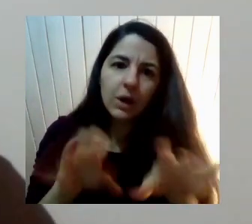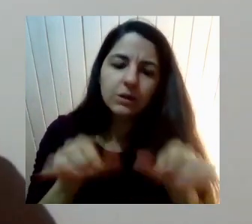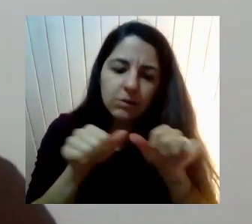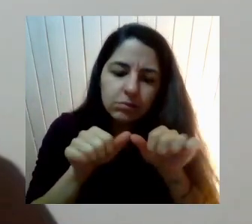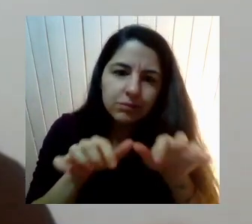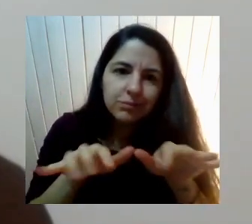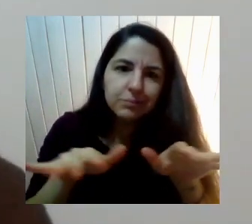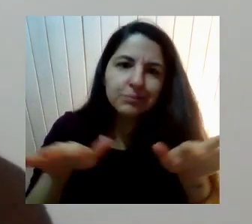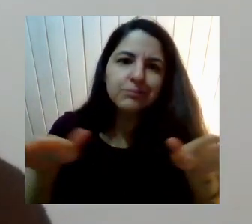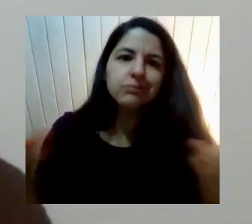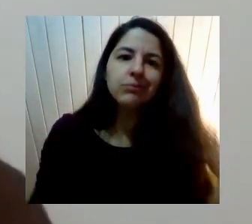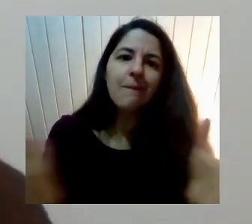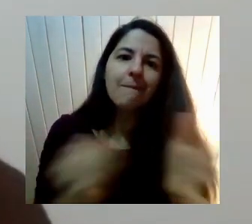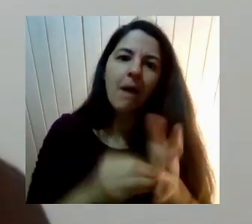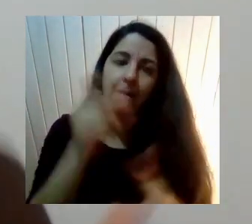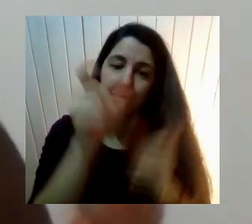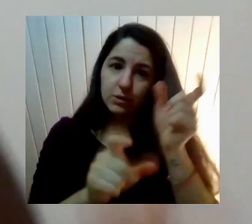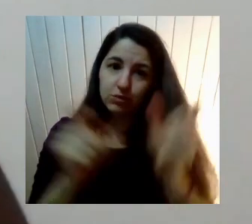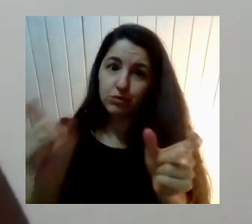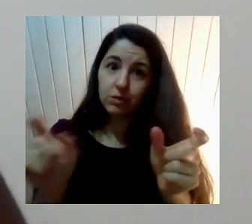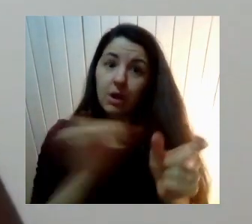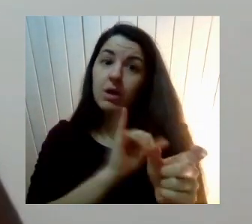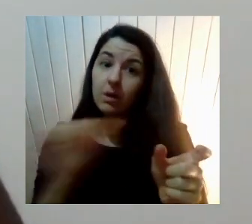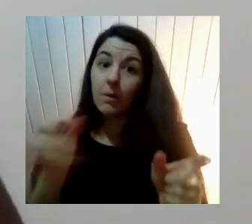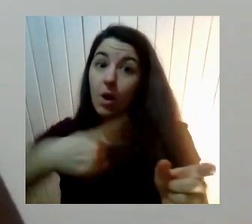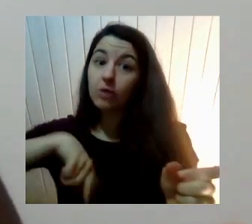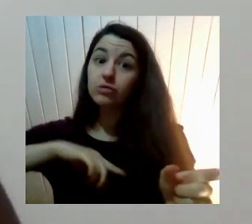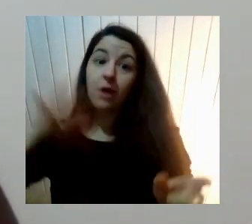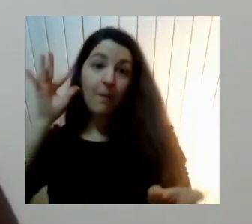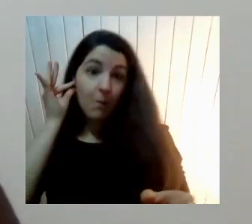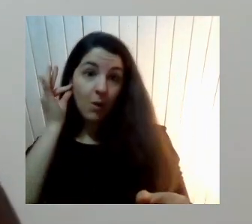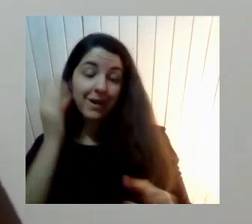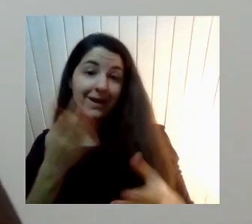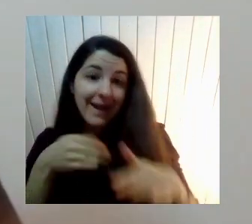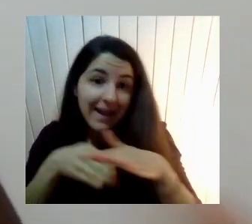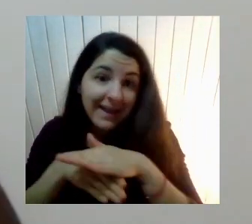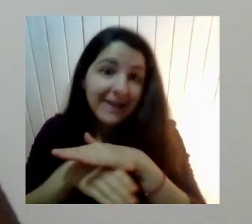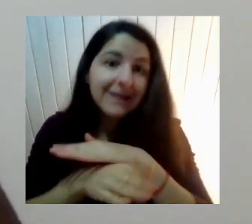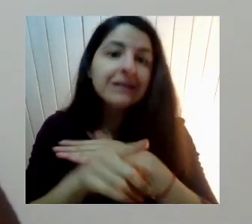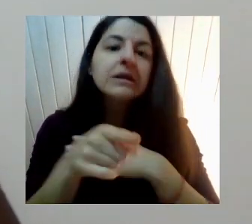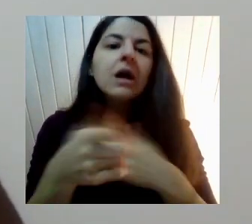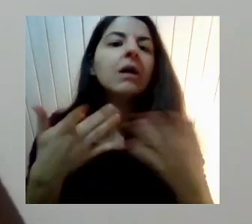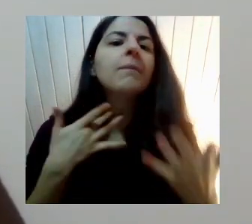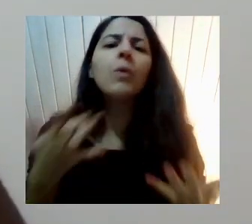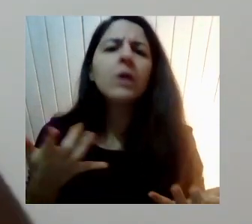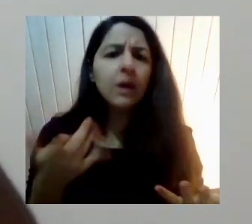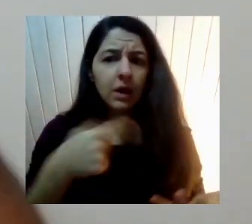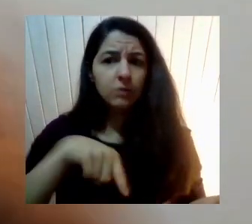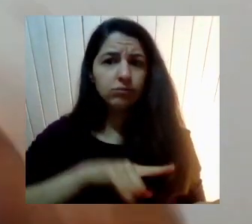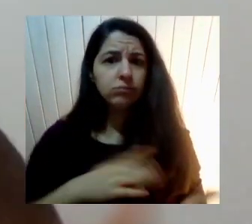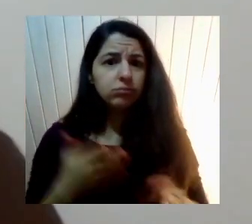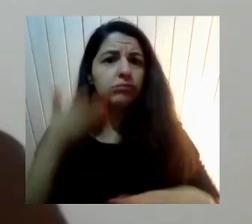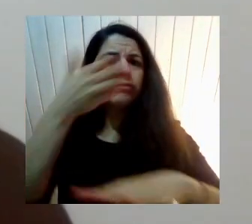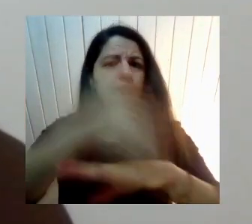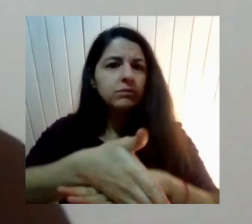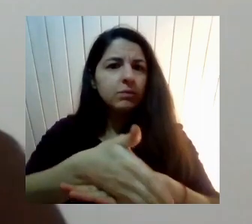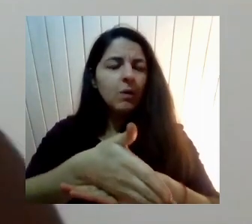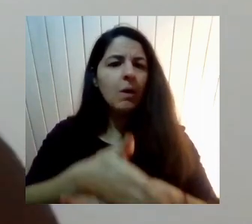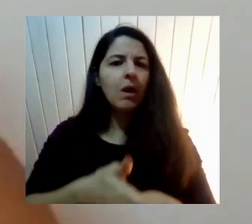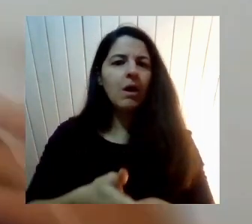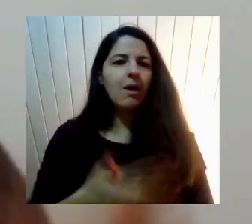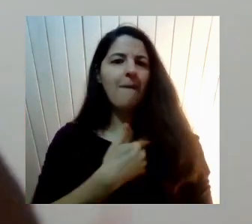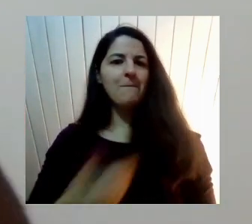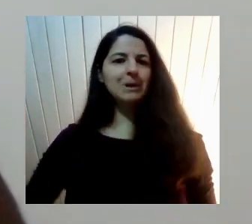Y cuando ingresamos Las mujeres a la educación También ingresamos Con un objetivo No es que íbamos a ir A ser las presidentas De la